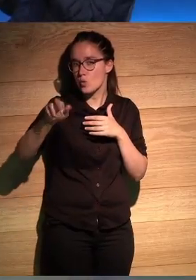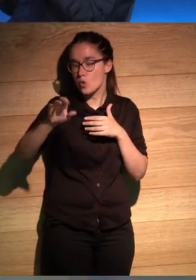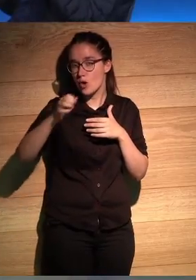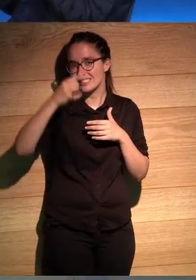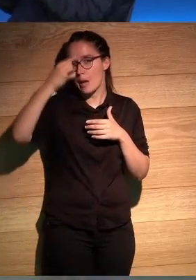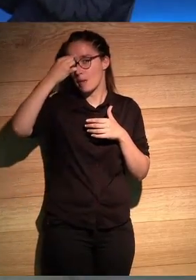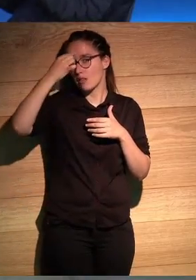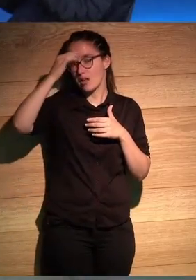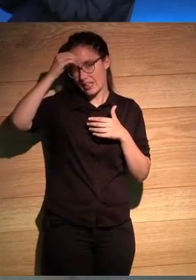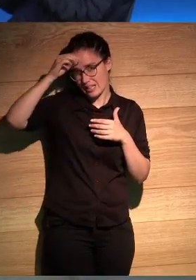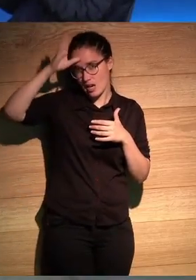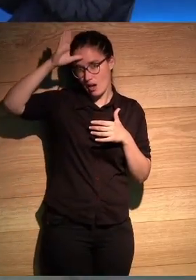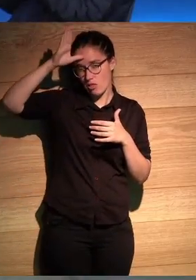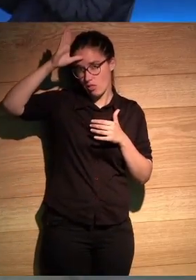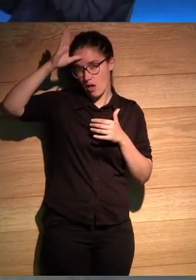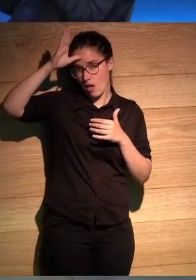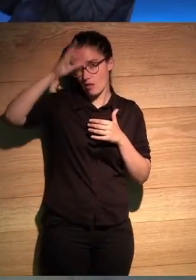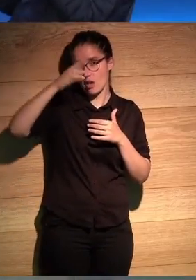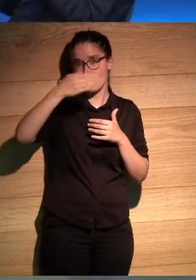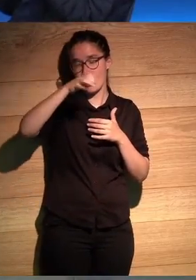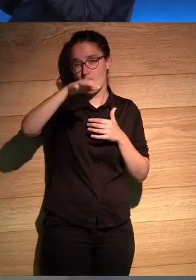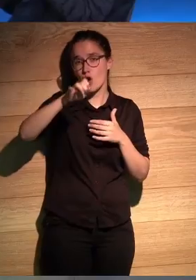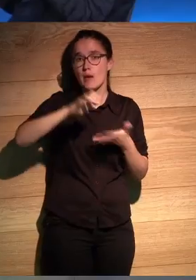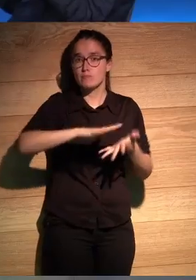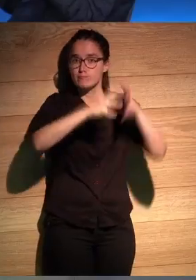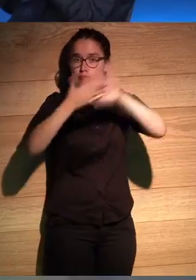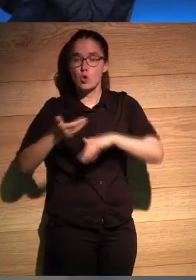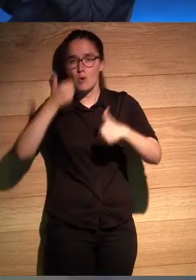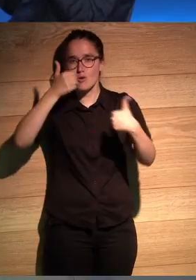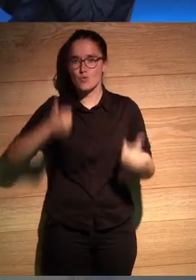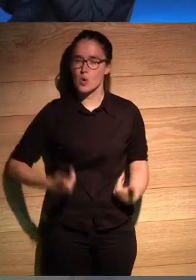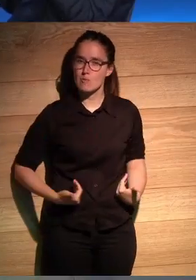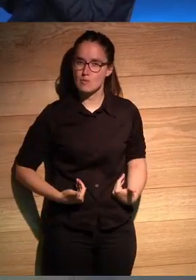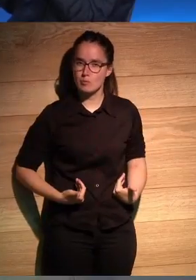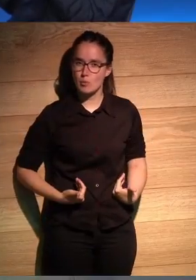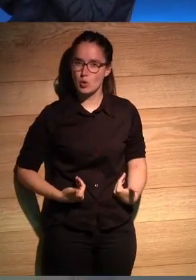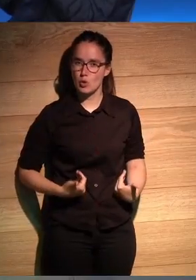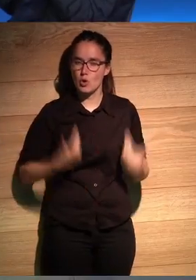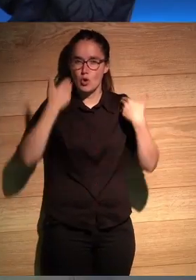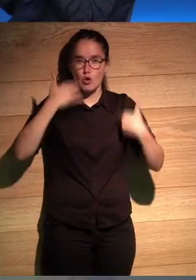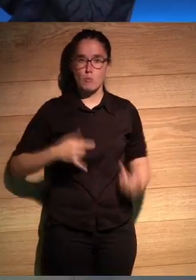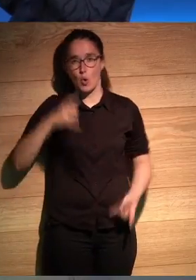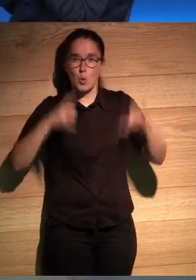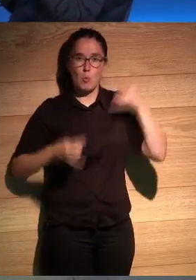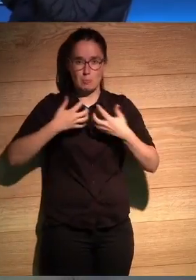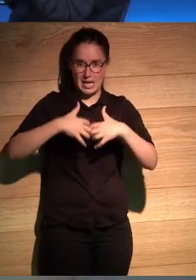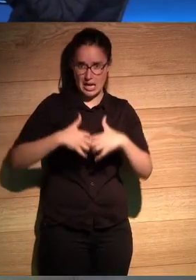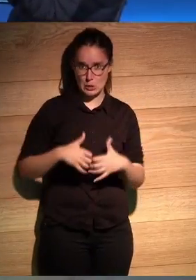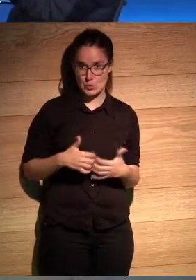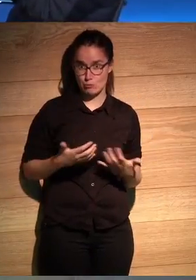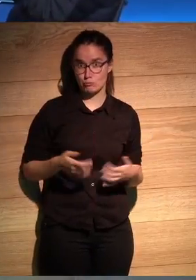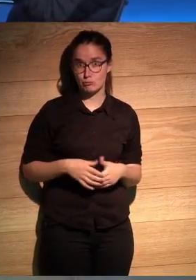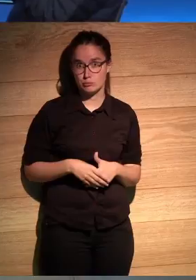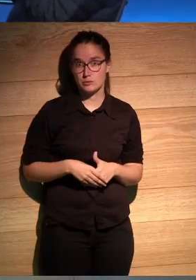mente y la inteligencia de Belano implantada como en un cuerpo como un cyborg mecánico ¿no?